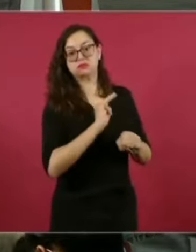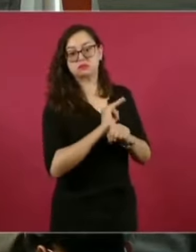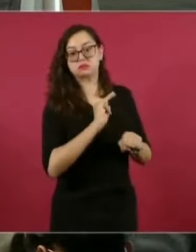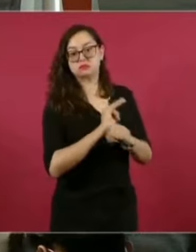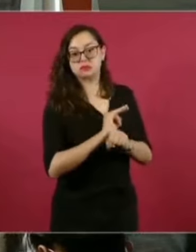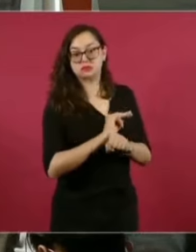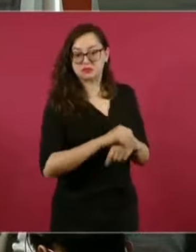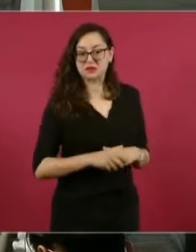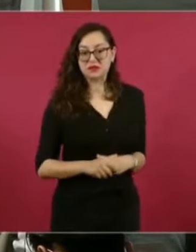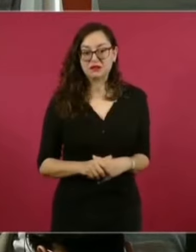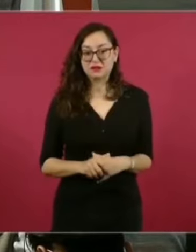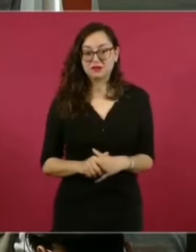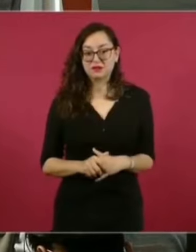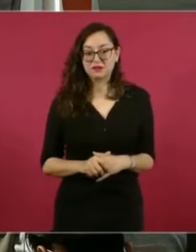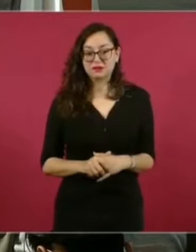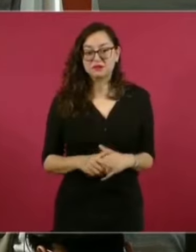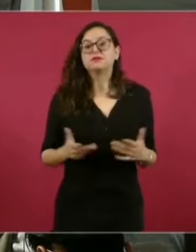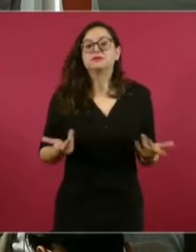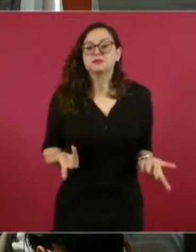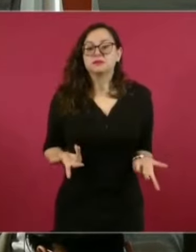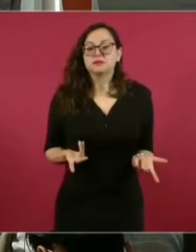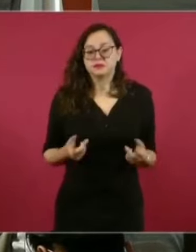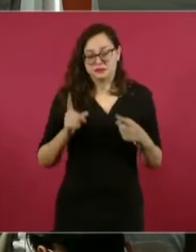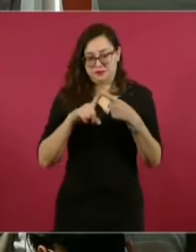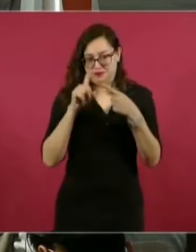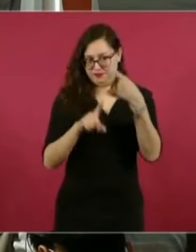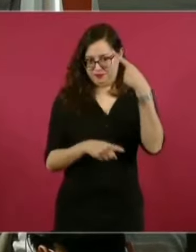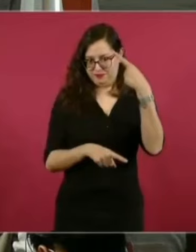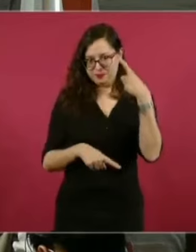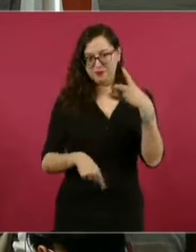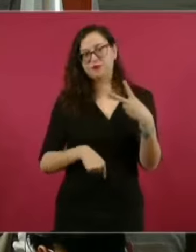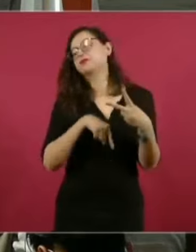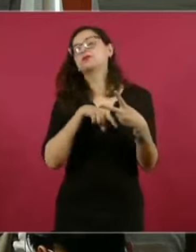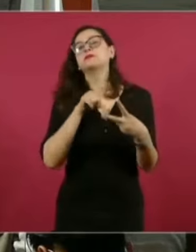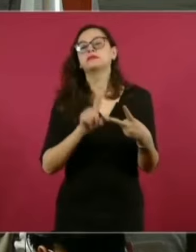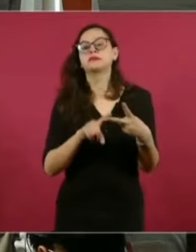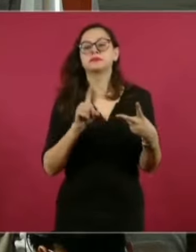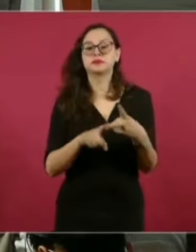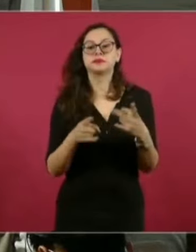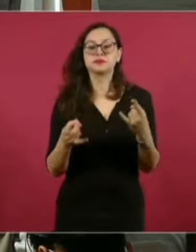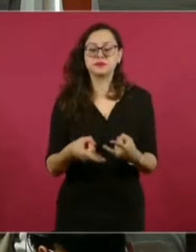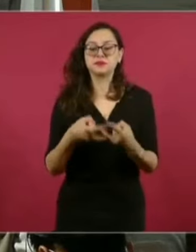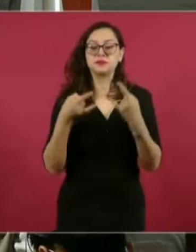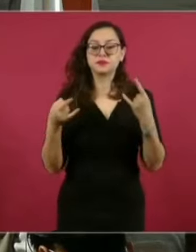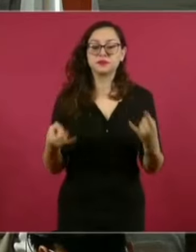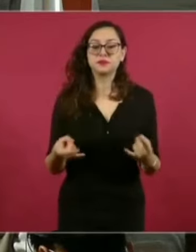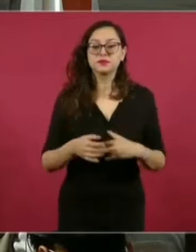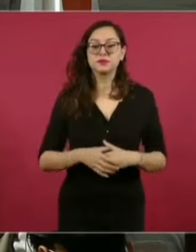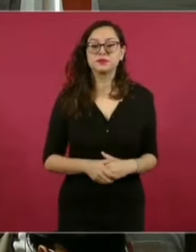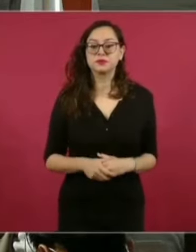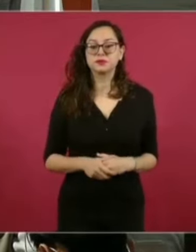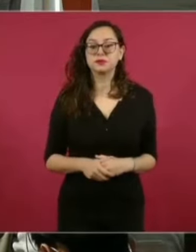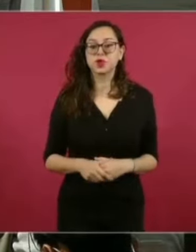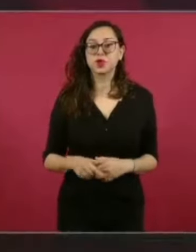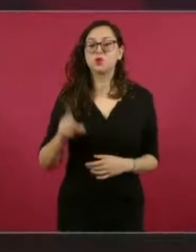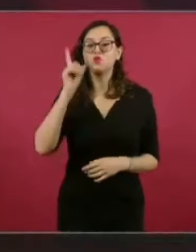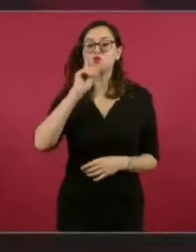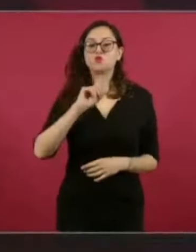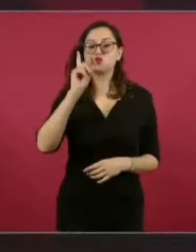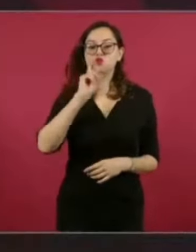está el otro hecho que quien acompaña a la señora Casar,